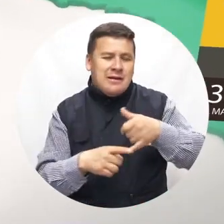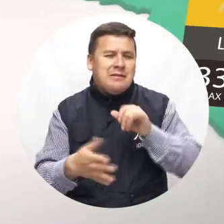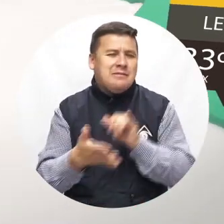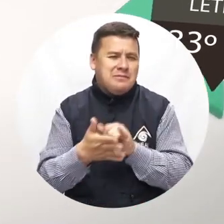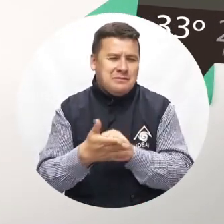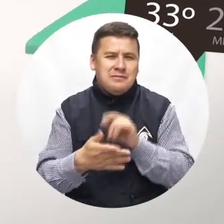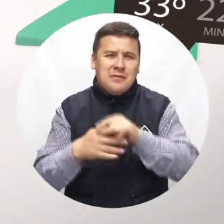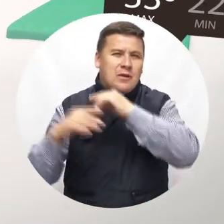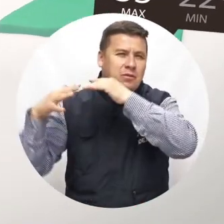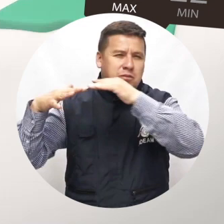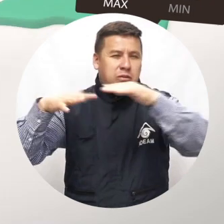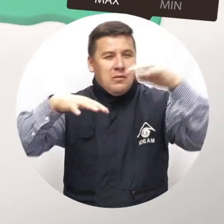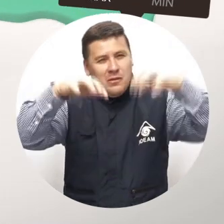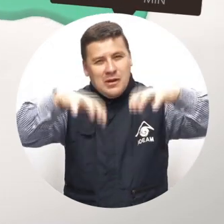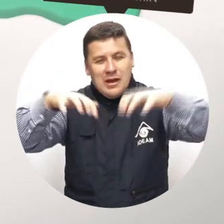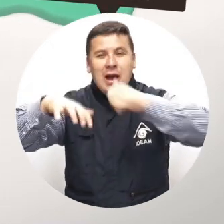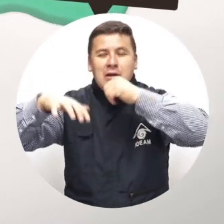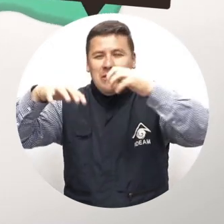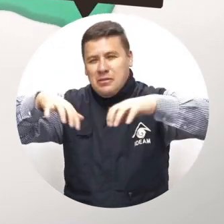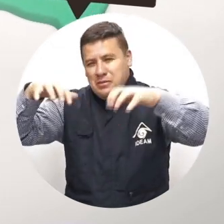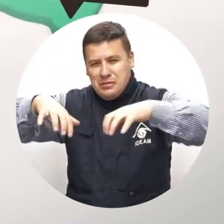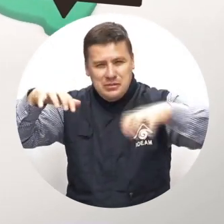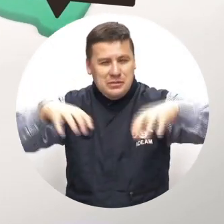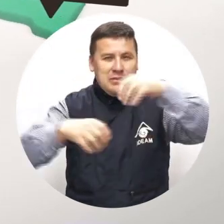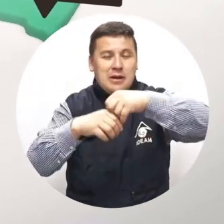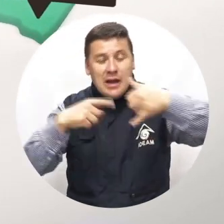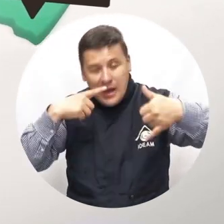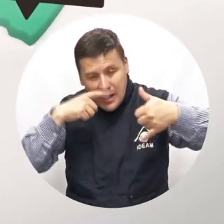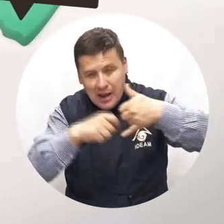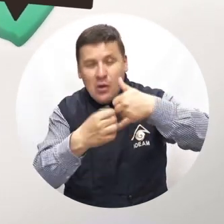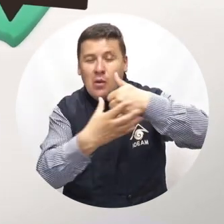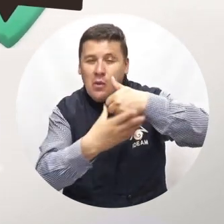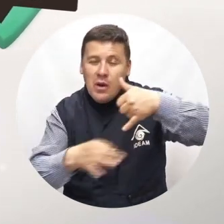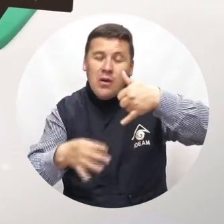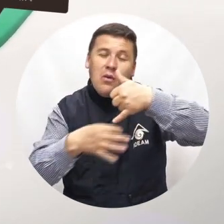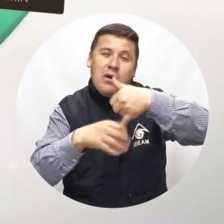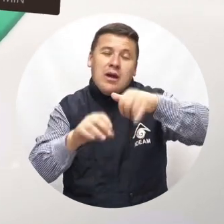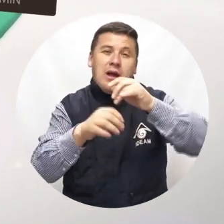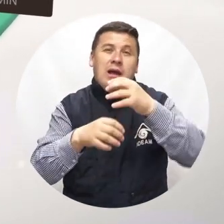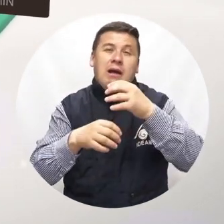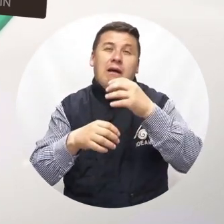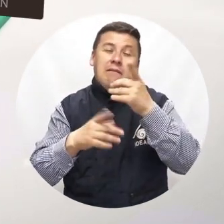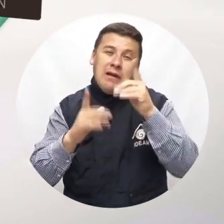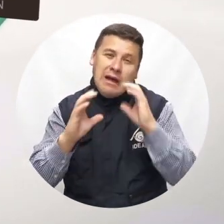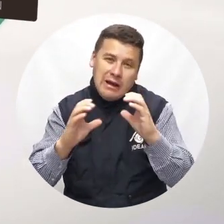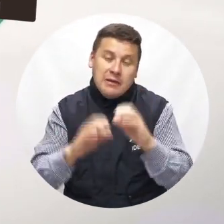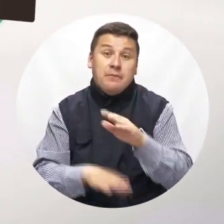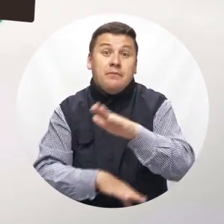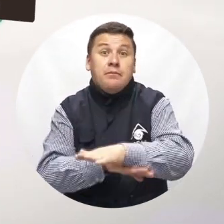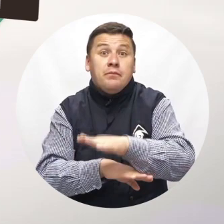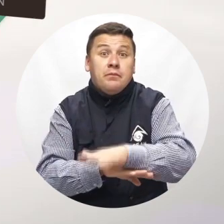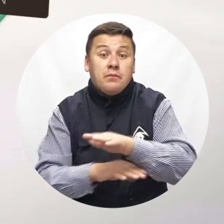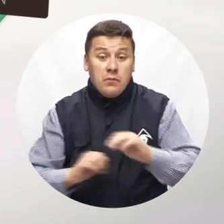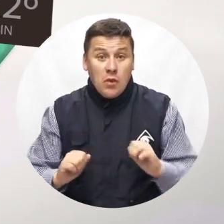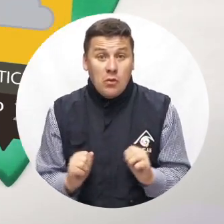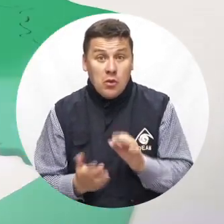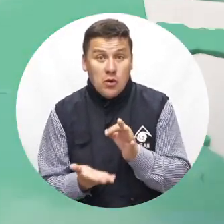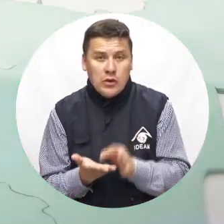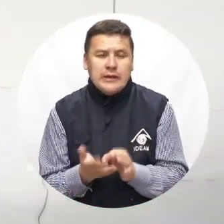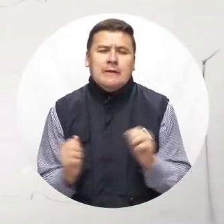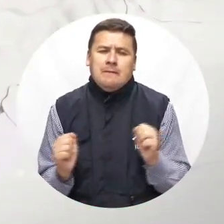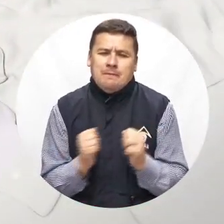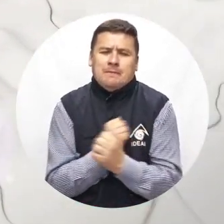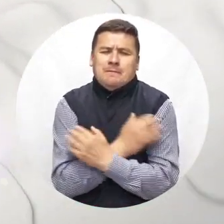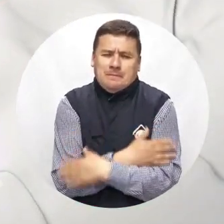en el pie de Monte Llanero, Arauca y Casanare. En la región amazónica persisten los sistemas nubosos cargados de agua, especialmente en Amazonas,